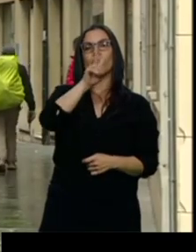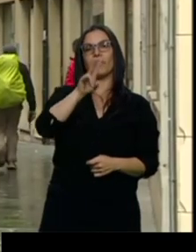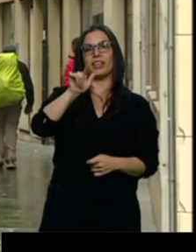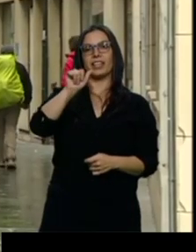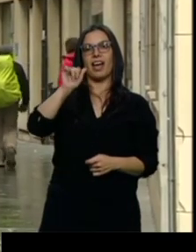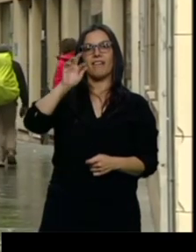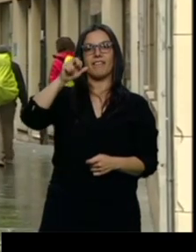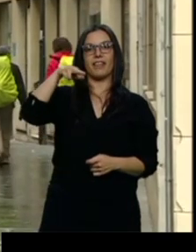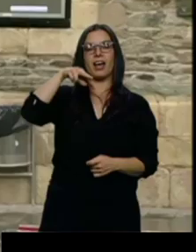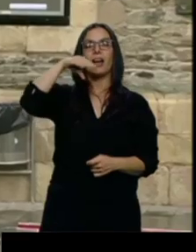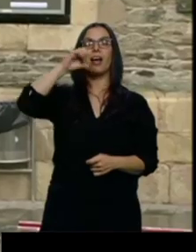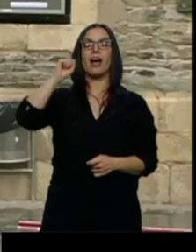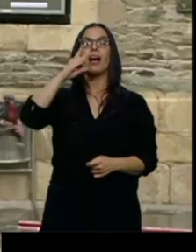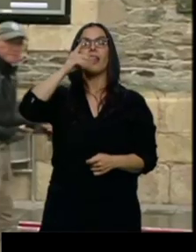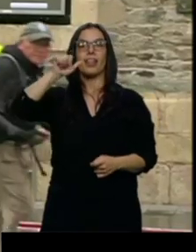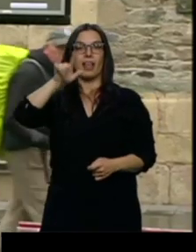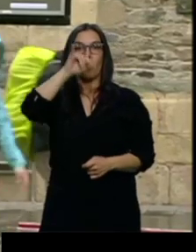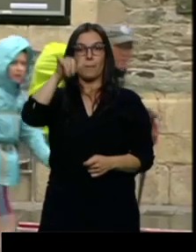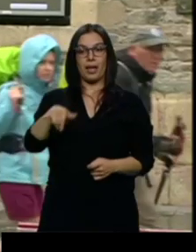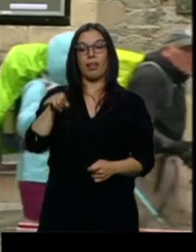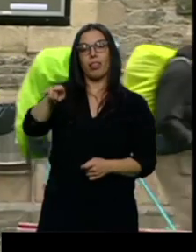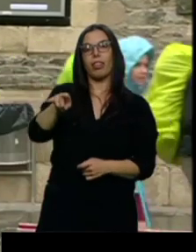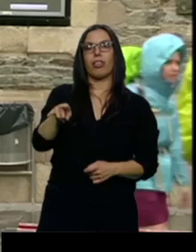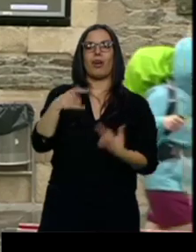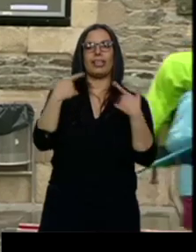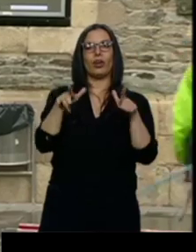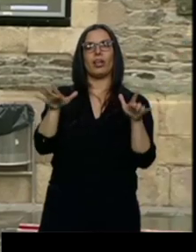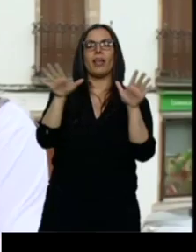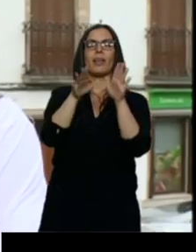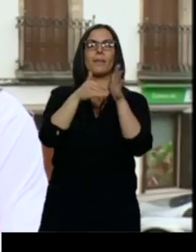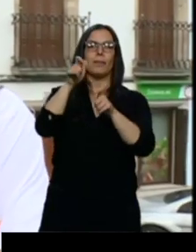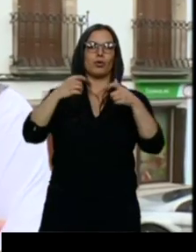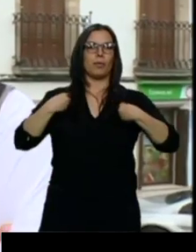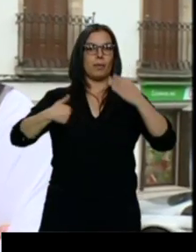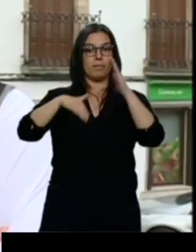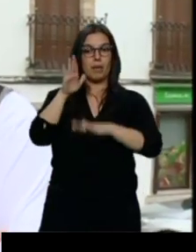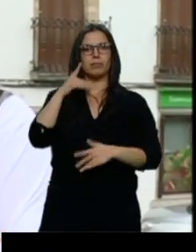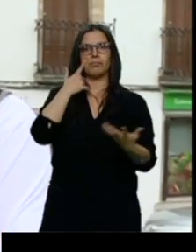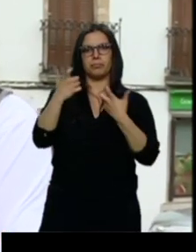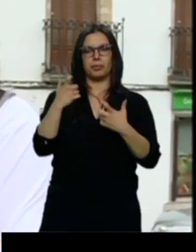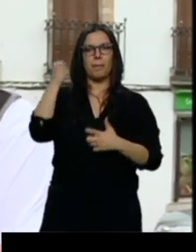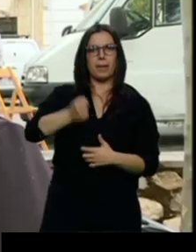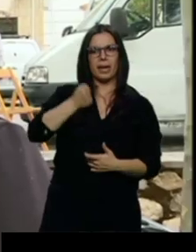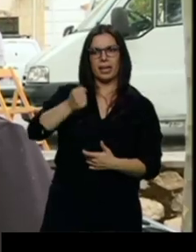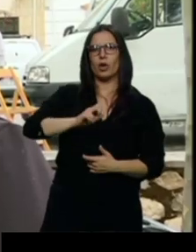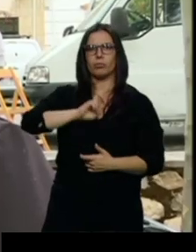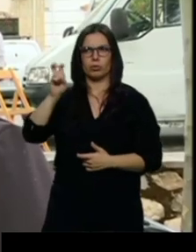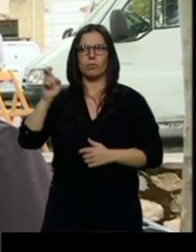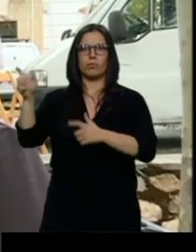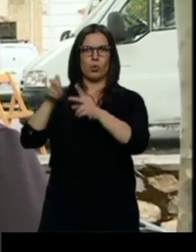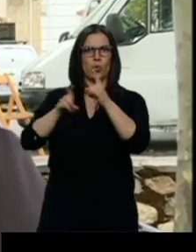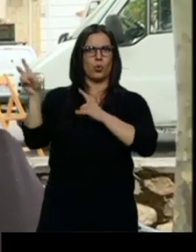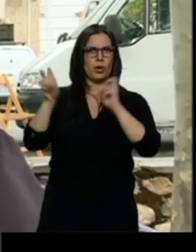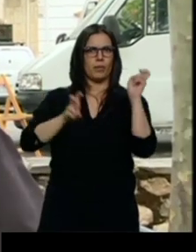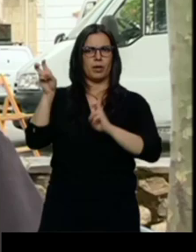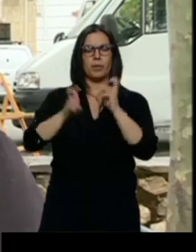más de mil habitantes, lo ha notado más allá de los peregrinos. Viene muchísima gente, mucha más gente y autobuses. No lo sabíamos,